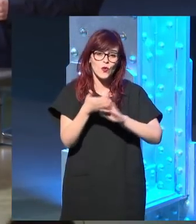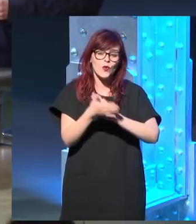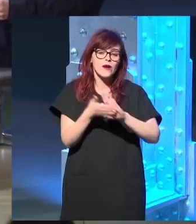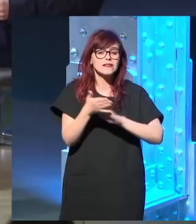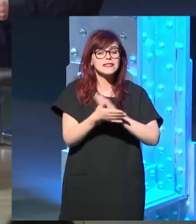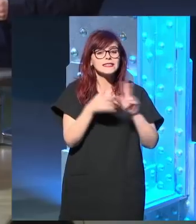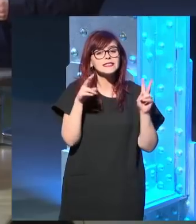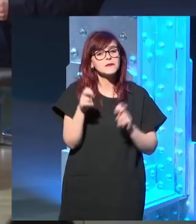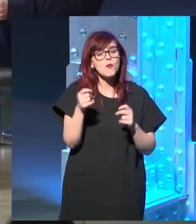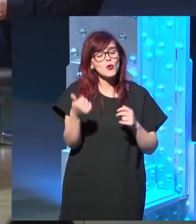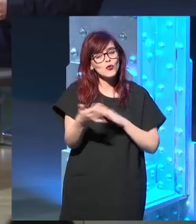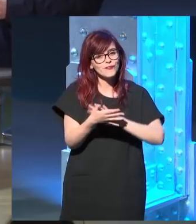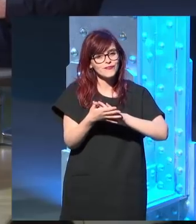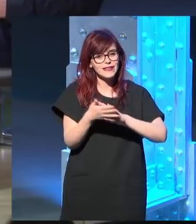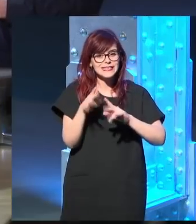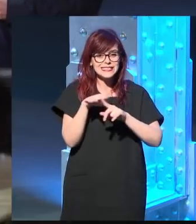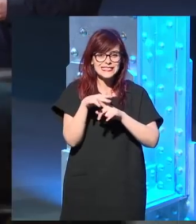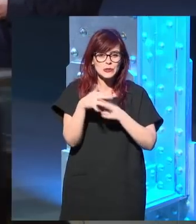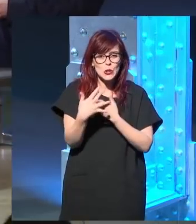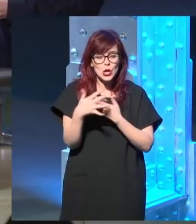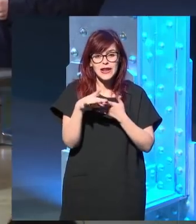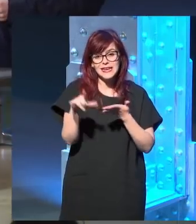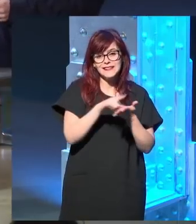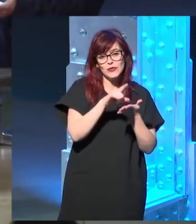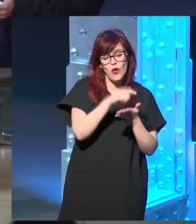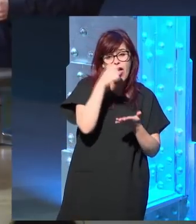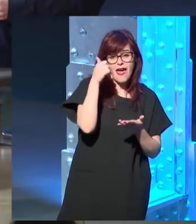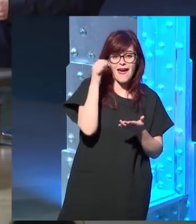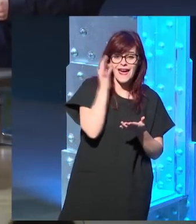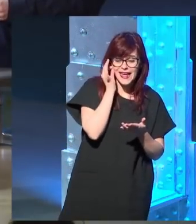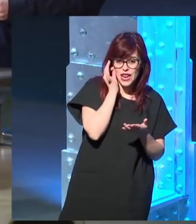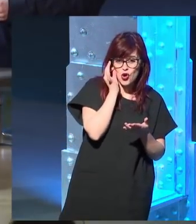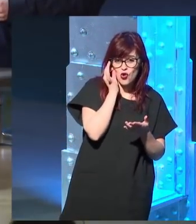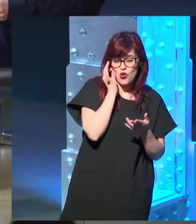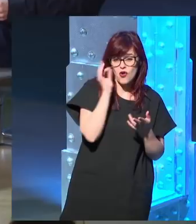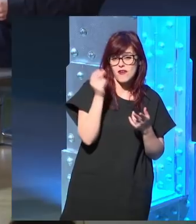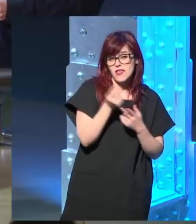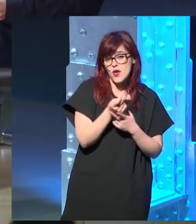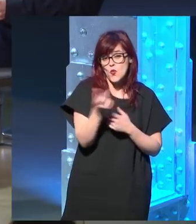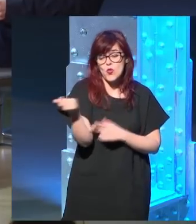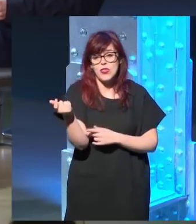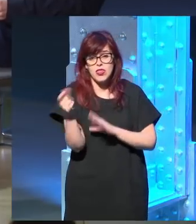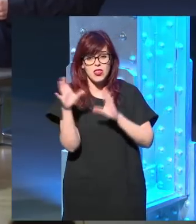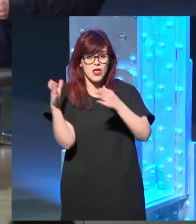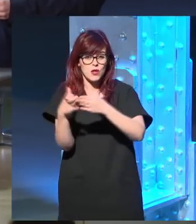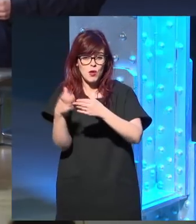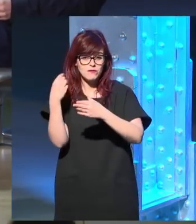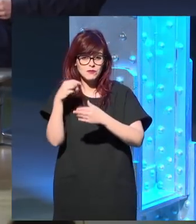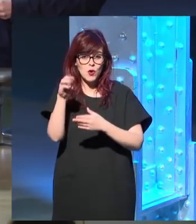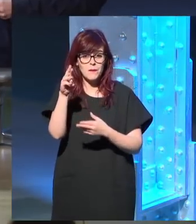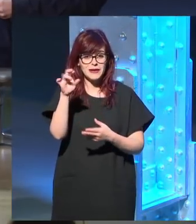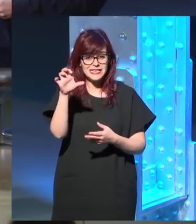el motor o la huida de la literatura de género, que es en parte el motor de Prince,